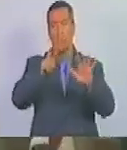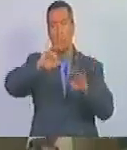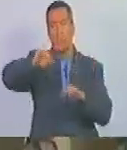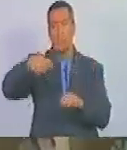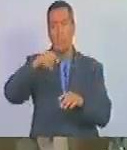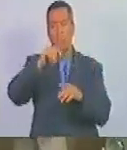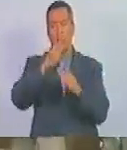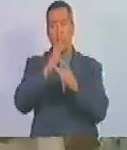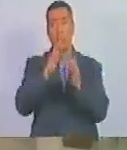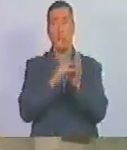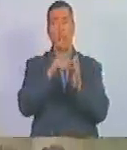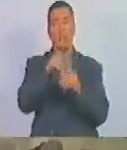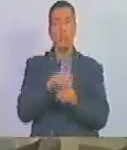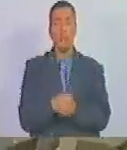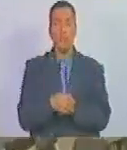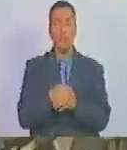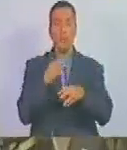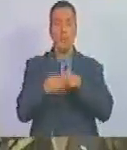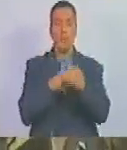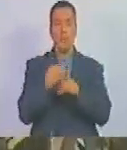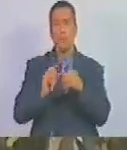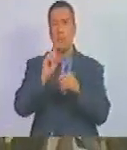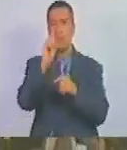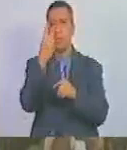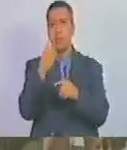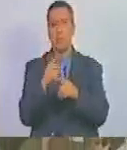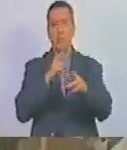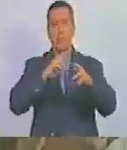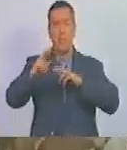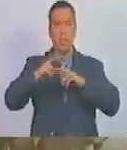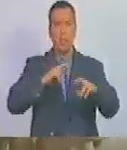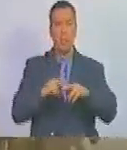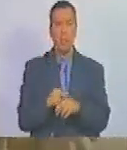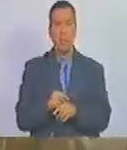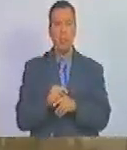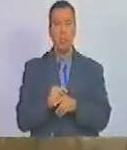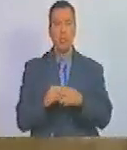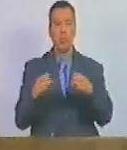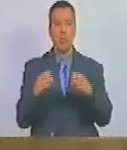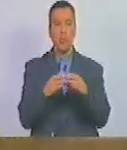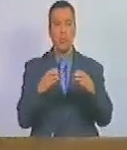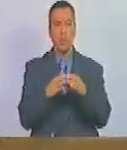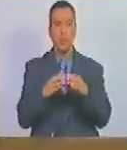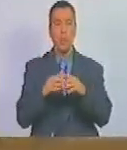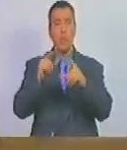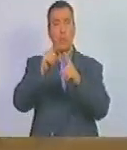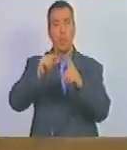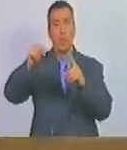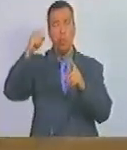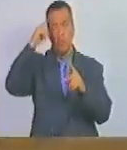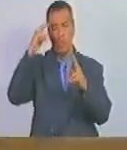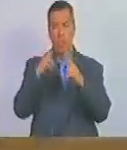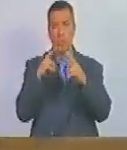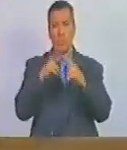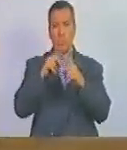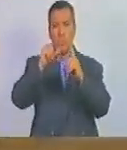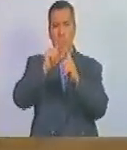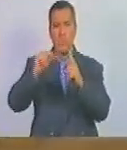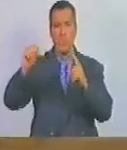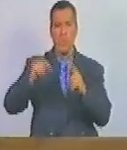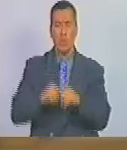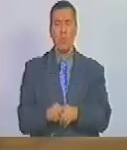se establecen por primera vez relaciones con el estado palestino reconociendo el estado palestino